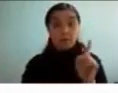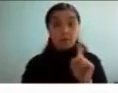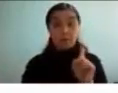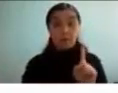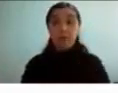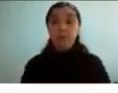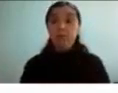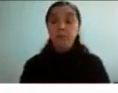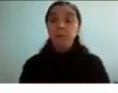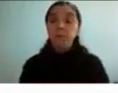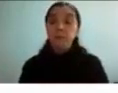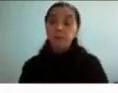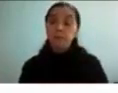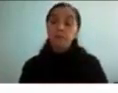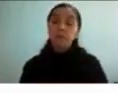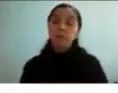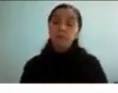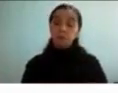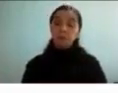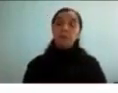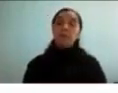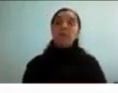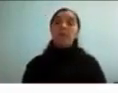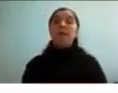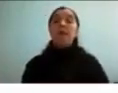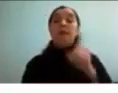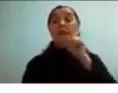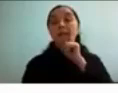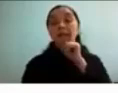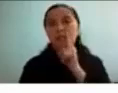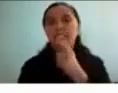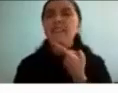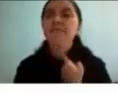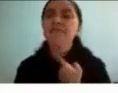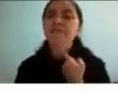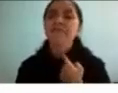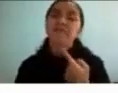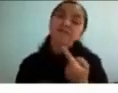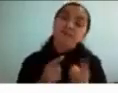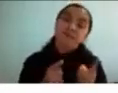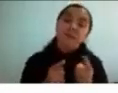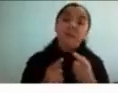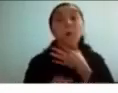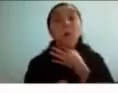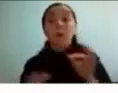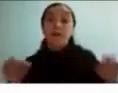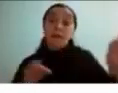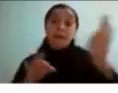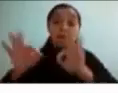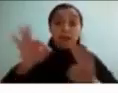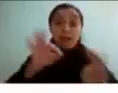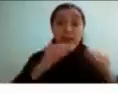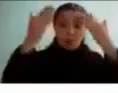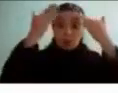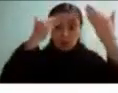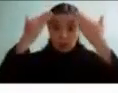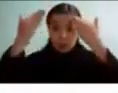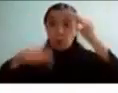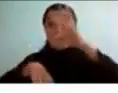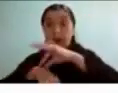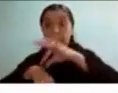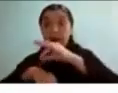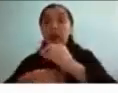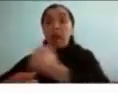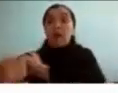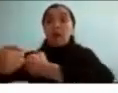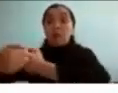y aparte tenía un montón de intereses distintos me gustaba desde diseño gráfico psicología medicina gastronomía